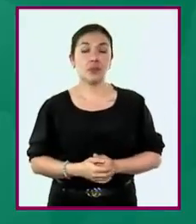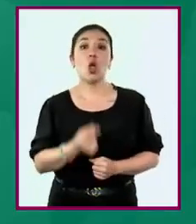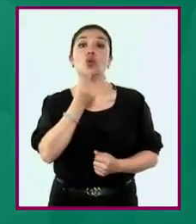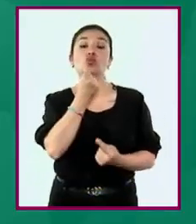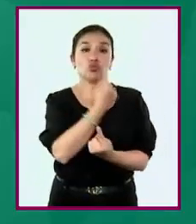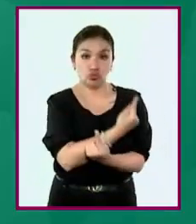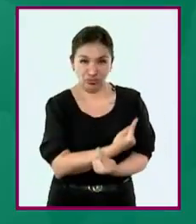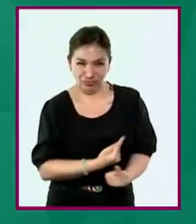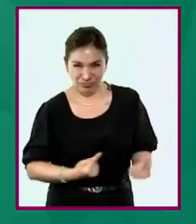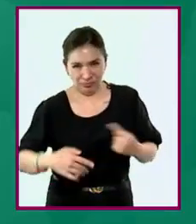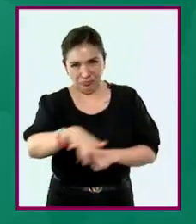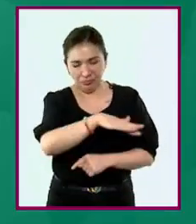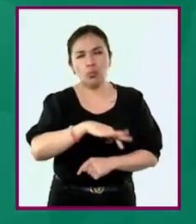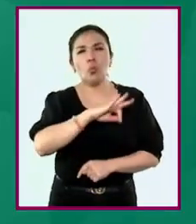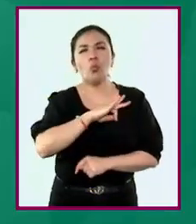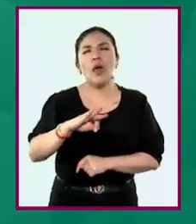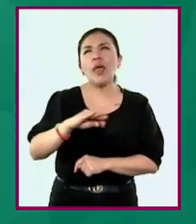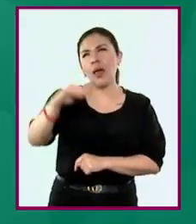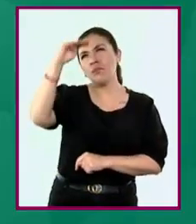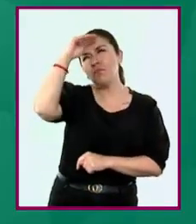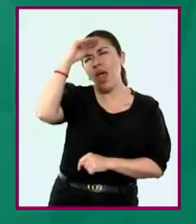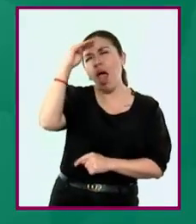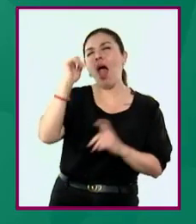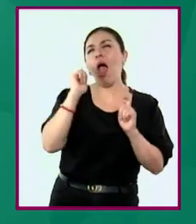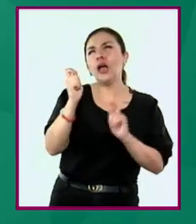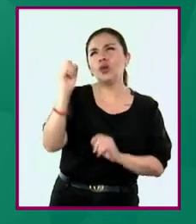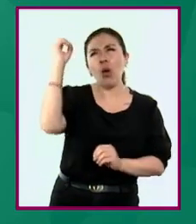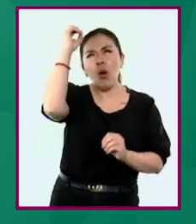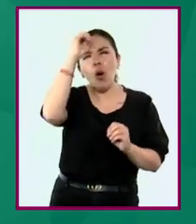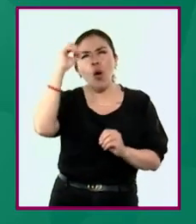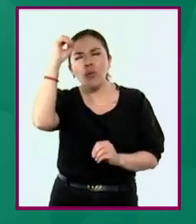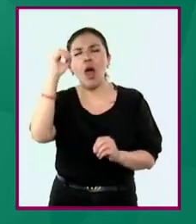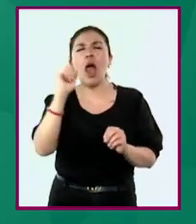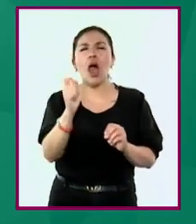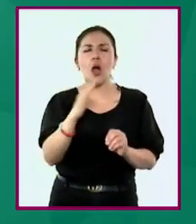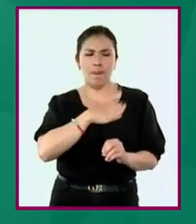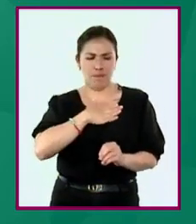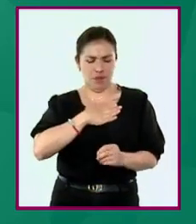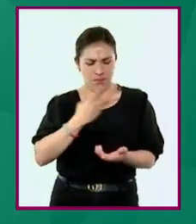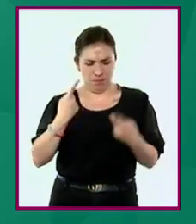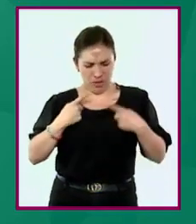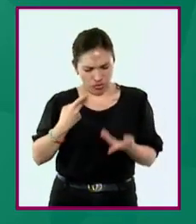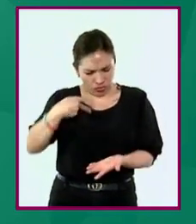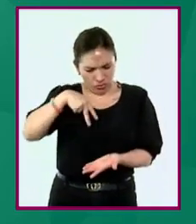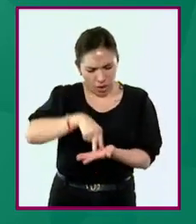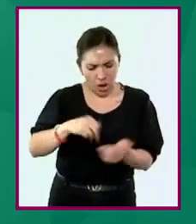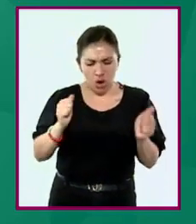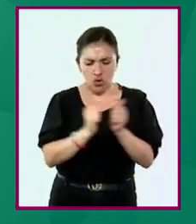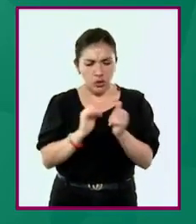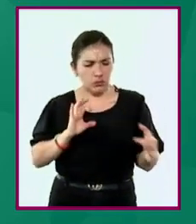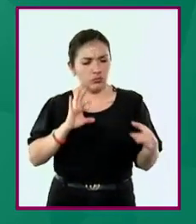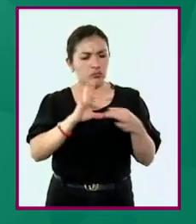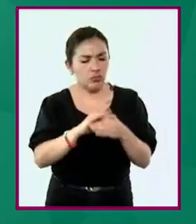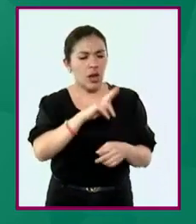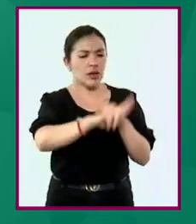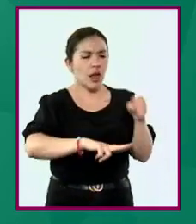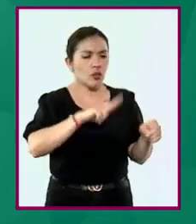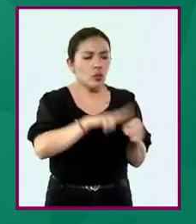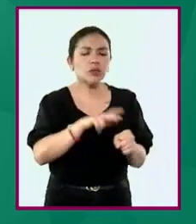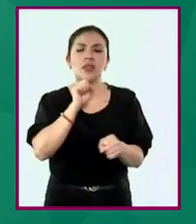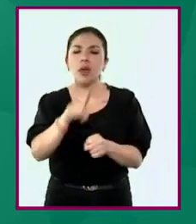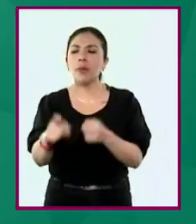Las niñas y los niños podrán reflexionar sobre sí y sus relaciones con la naturaleza y la sociedad